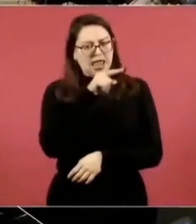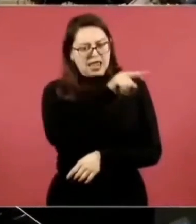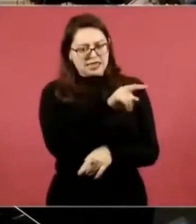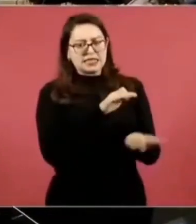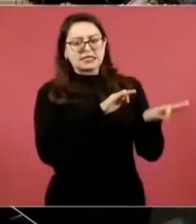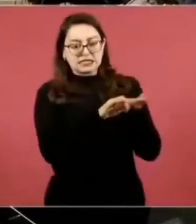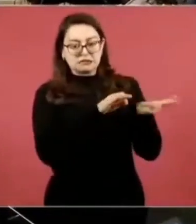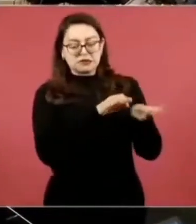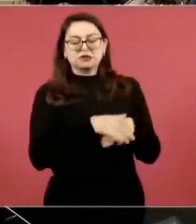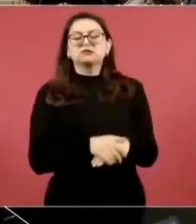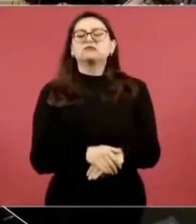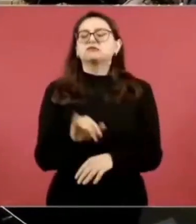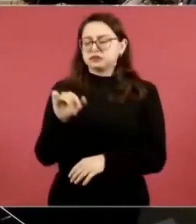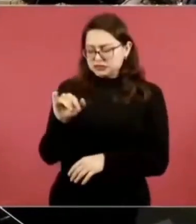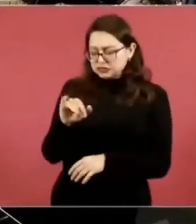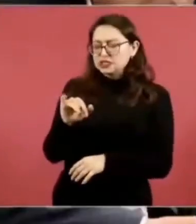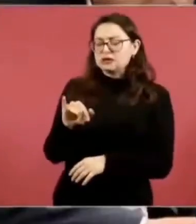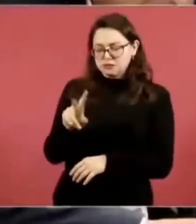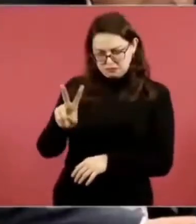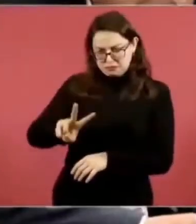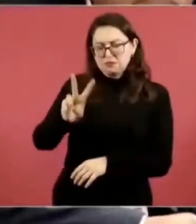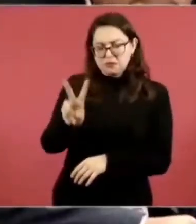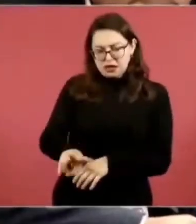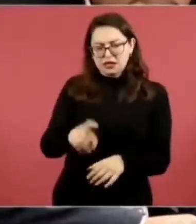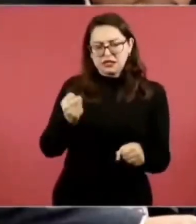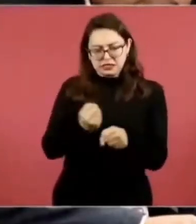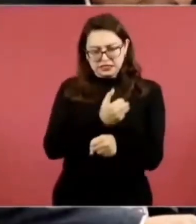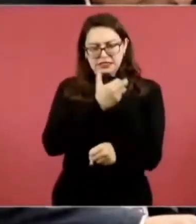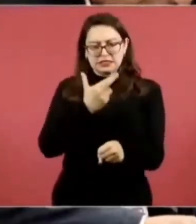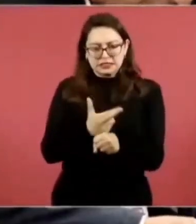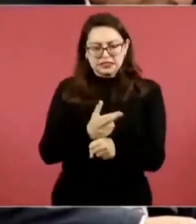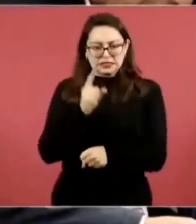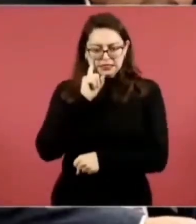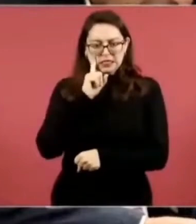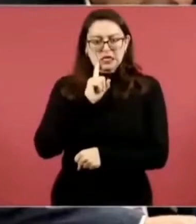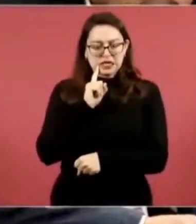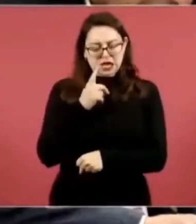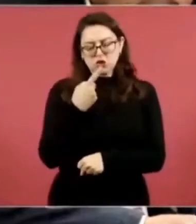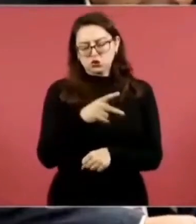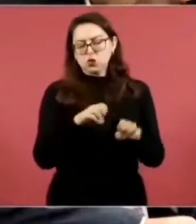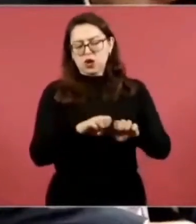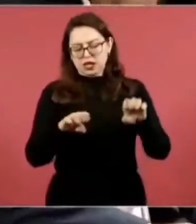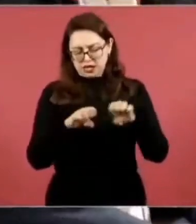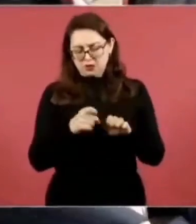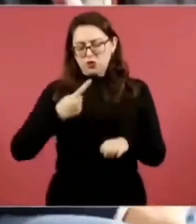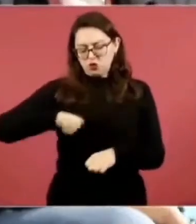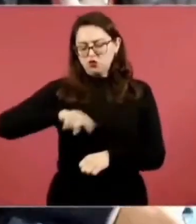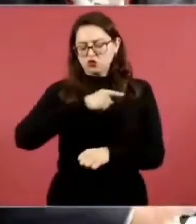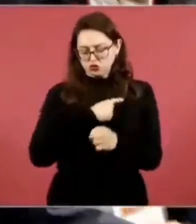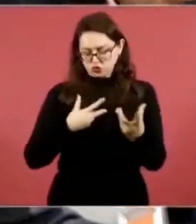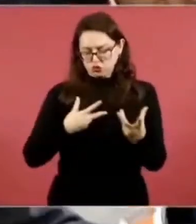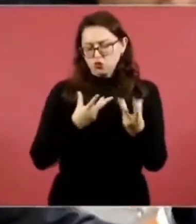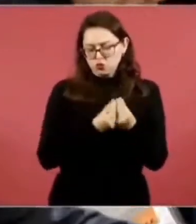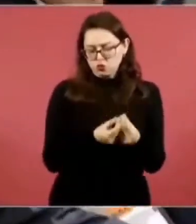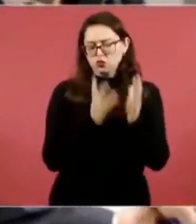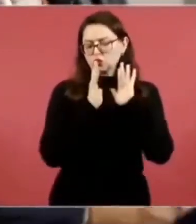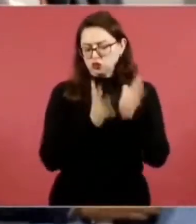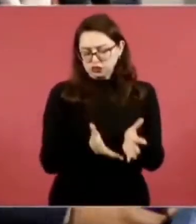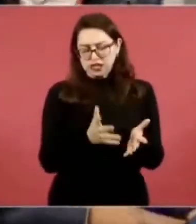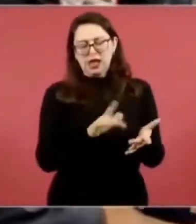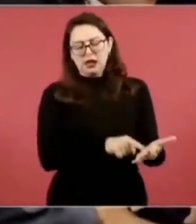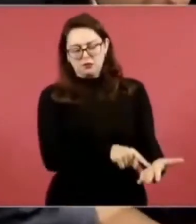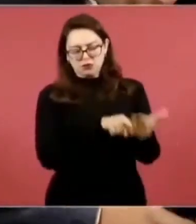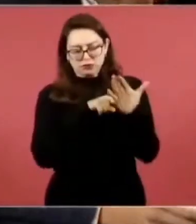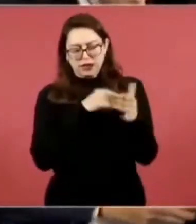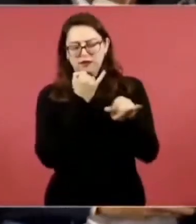hecho nos recibieron la secretaria y el equipo de trabajo, hicieron el trabajo, nos expusieron el